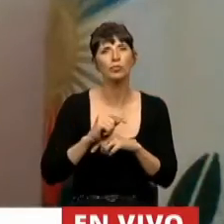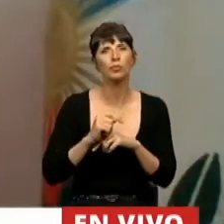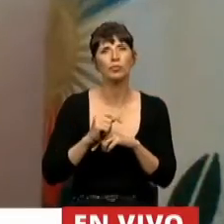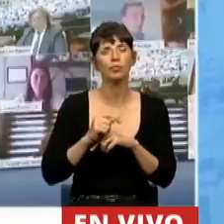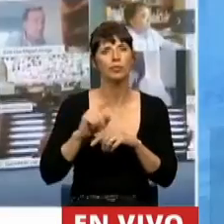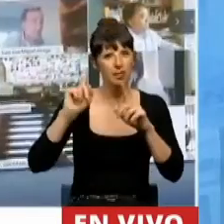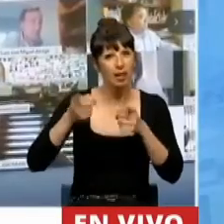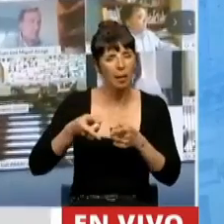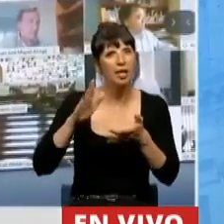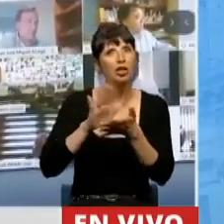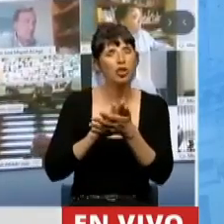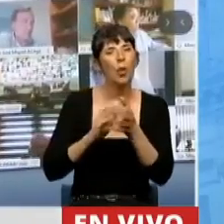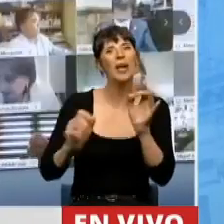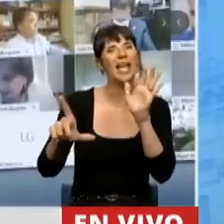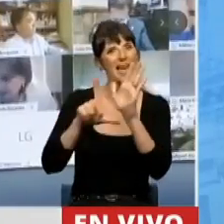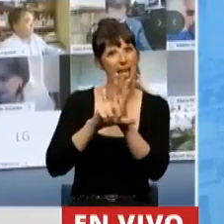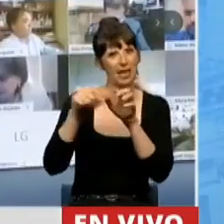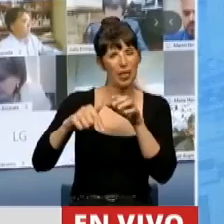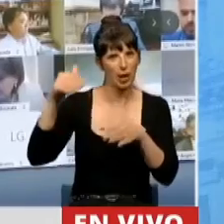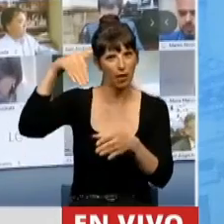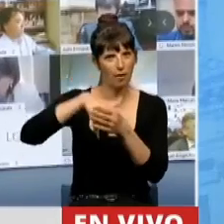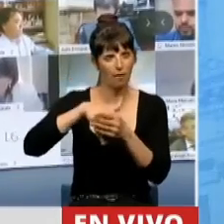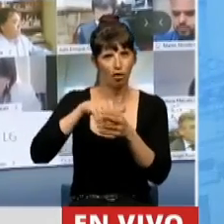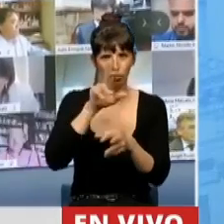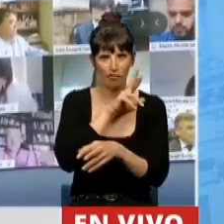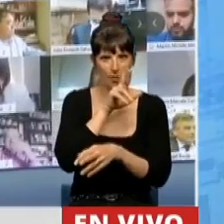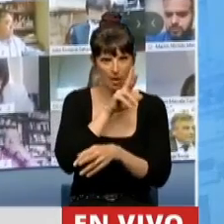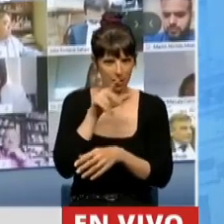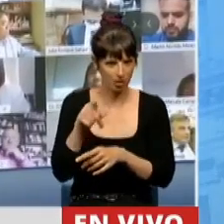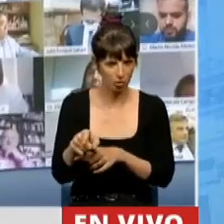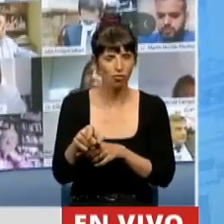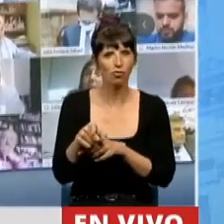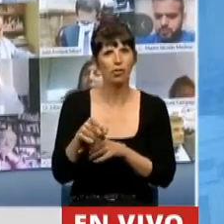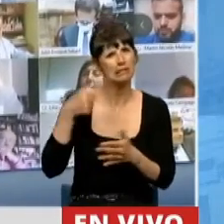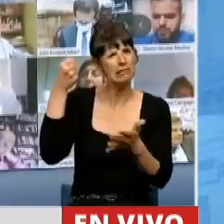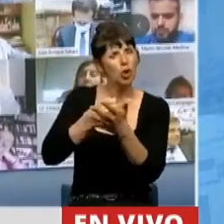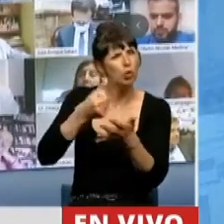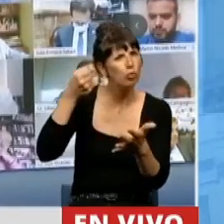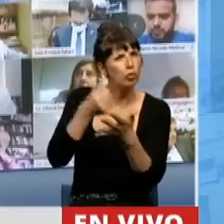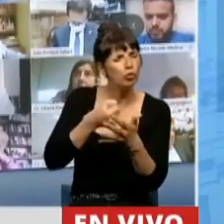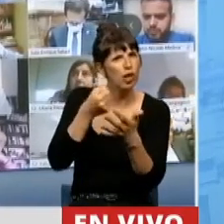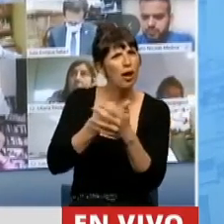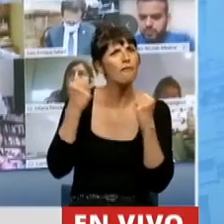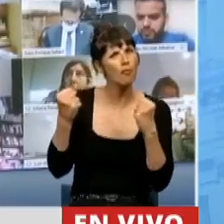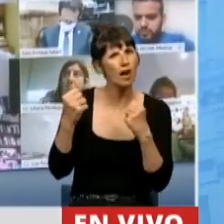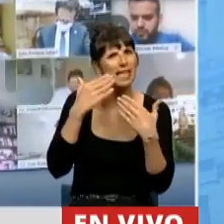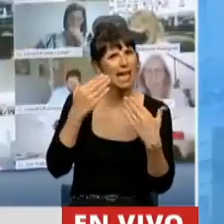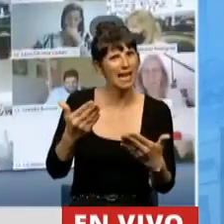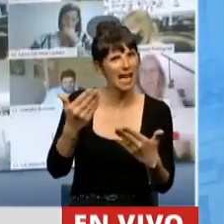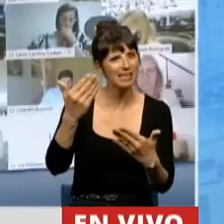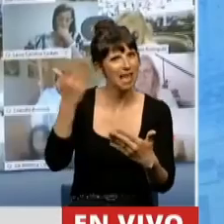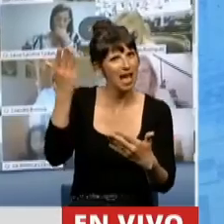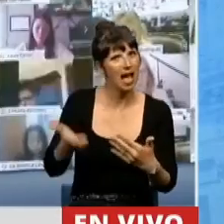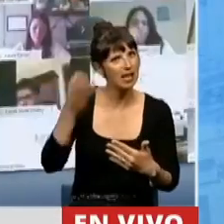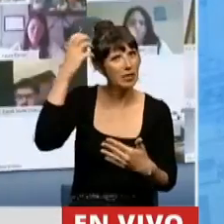la ley del voto femenino, digamos a esa intensa lucha que ha tenido en Eva Duarte de Perón una